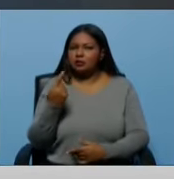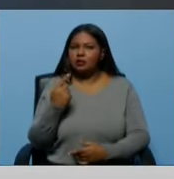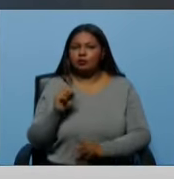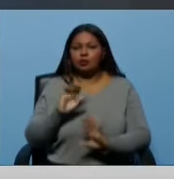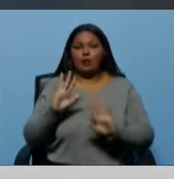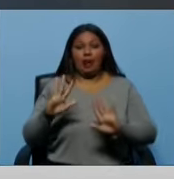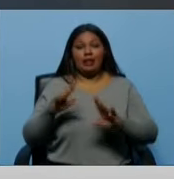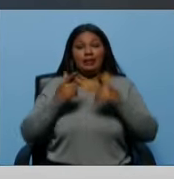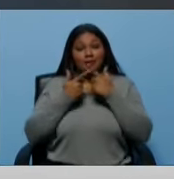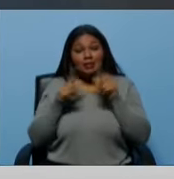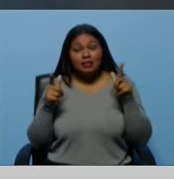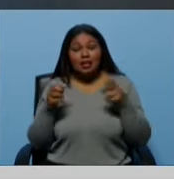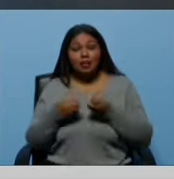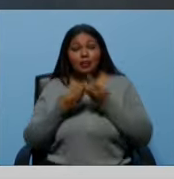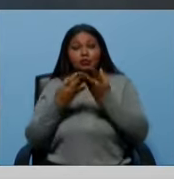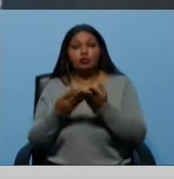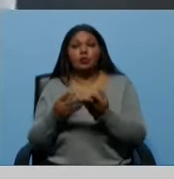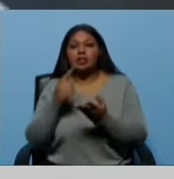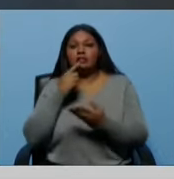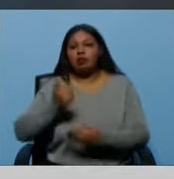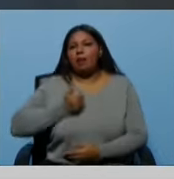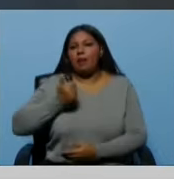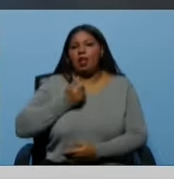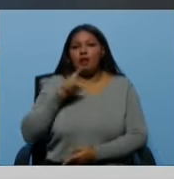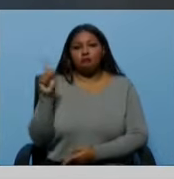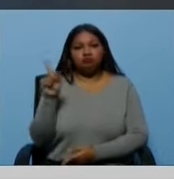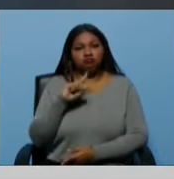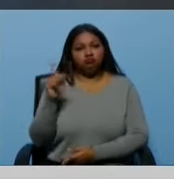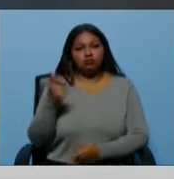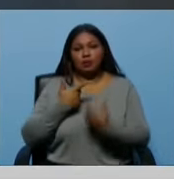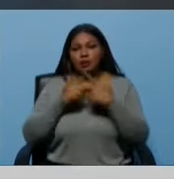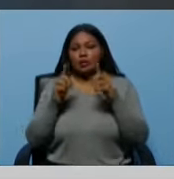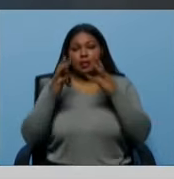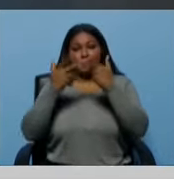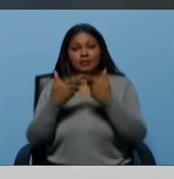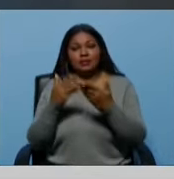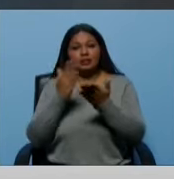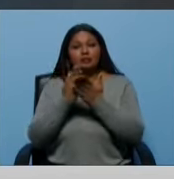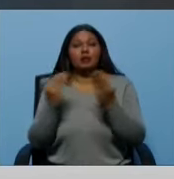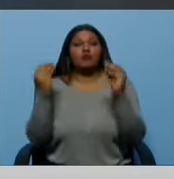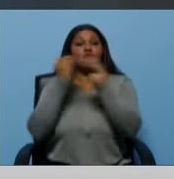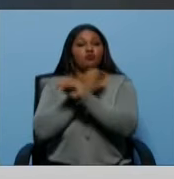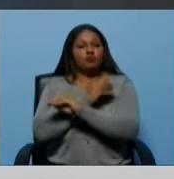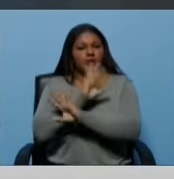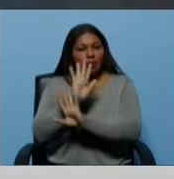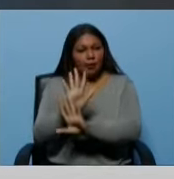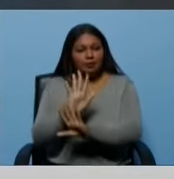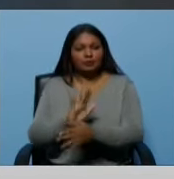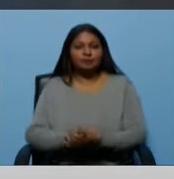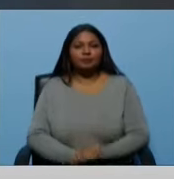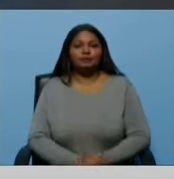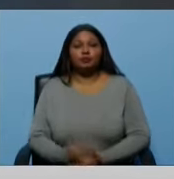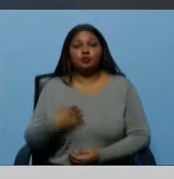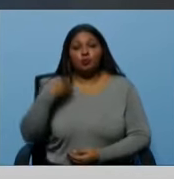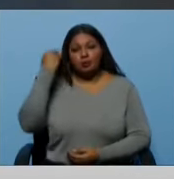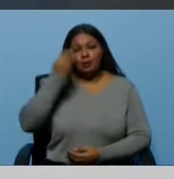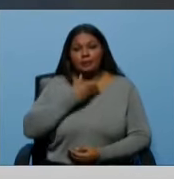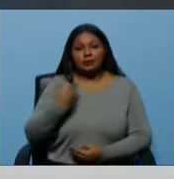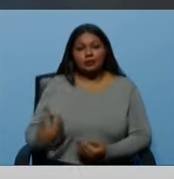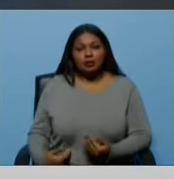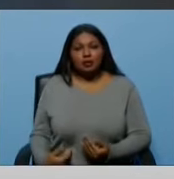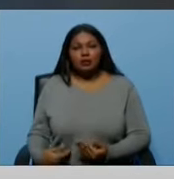Libertad de expresión no es decir lo que me dé la gana, ni tampoco es libertad de empresa, que siempre se confunde. Creo que el presidente se siente un presidente